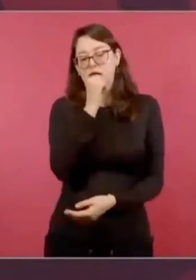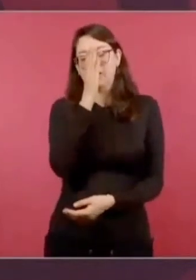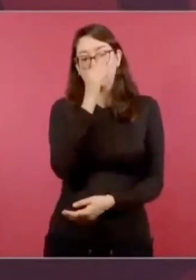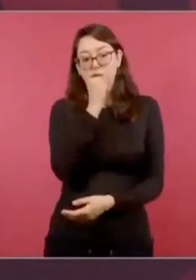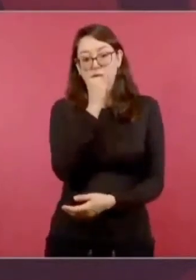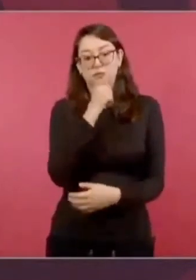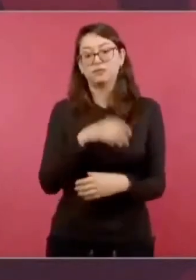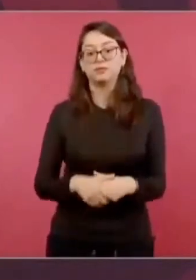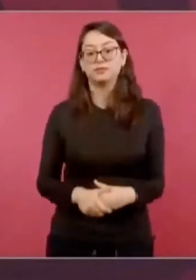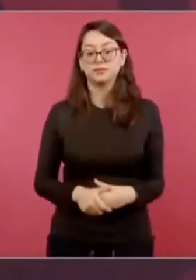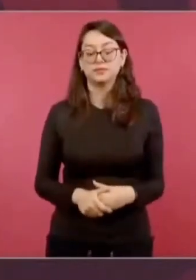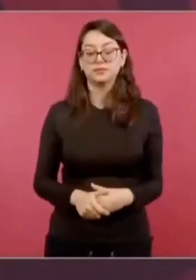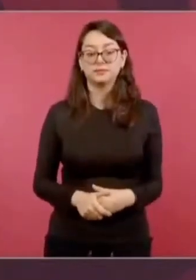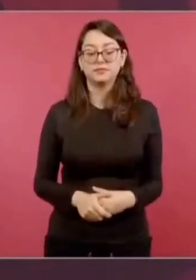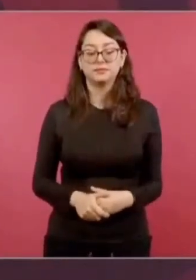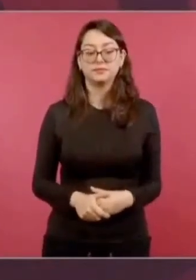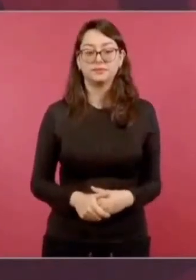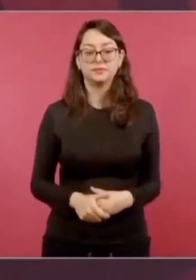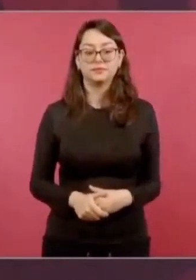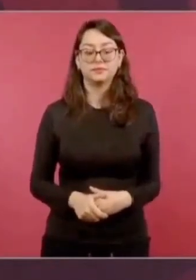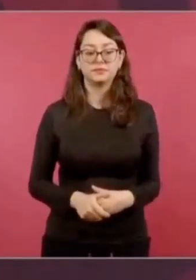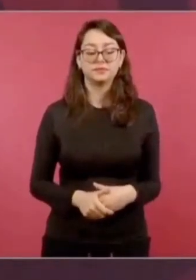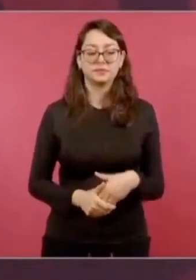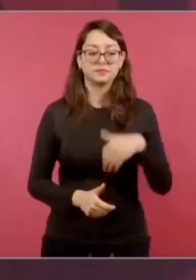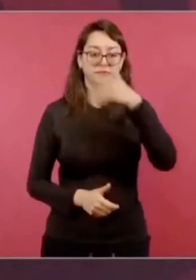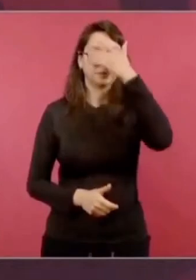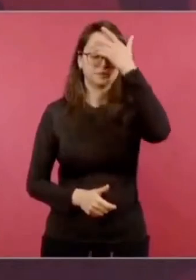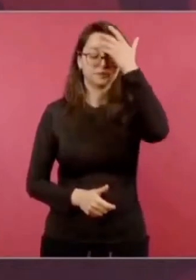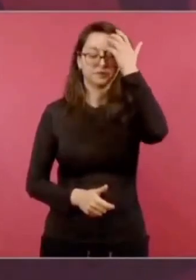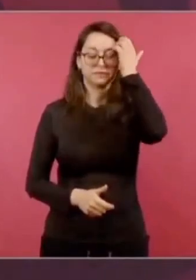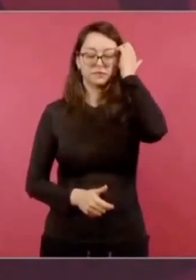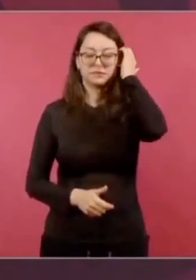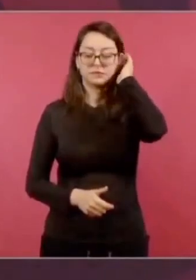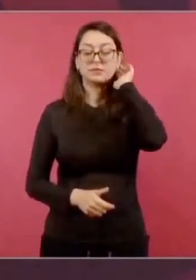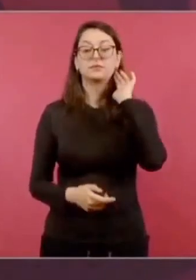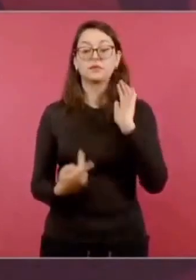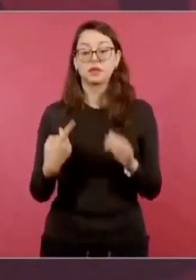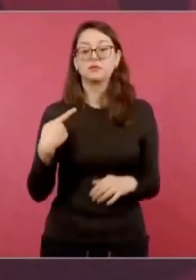pero la fiscalía sí podría.